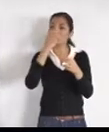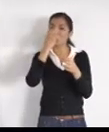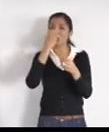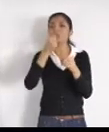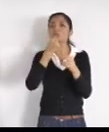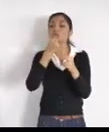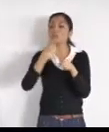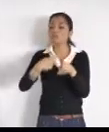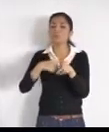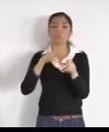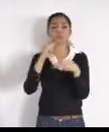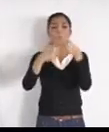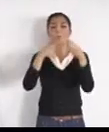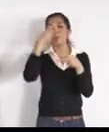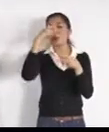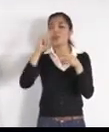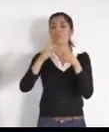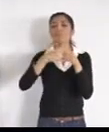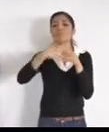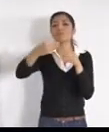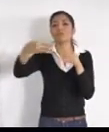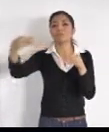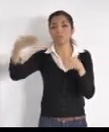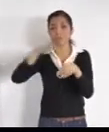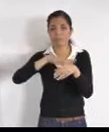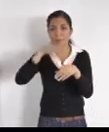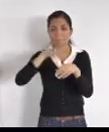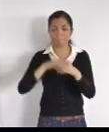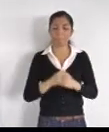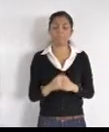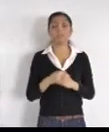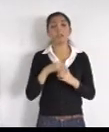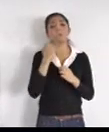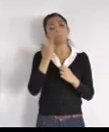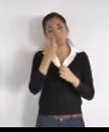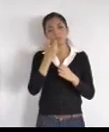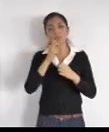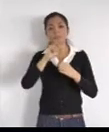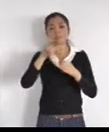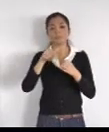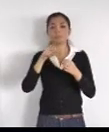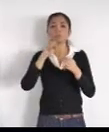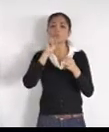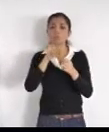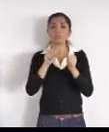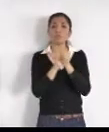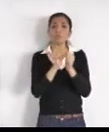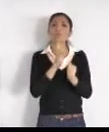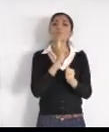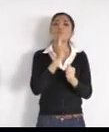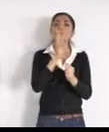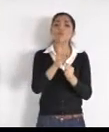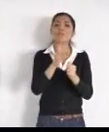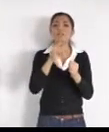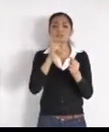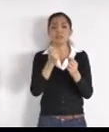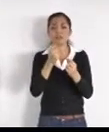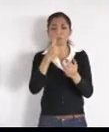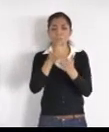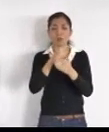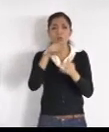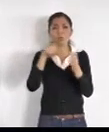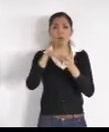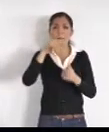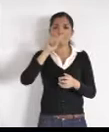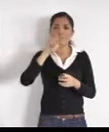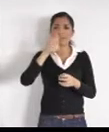respuesta a sus gestiones y en primer lugar, Marcela Mejía por el Facebook personal me comenta que tan complicado